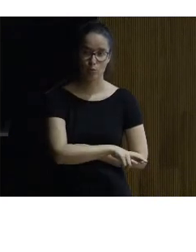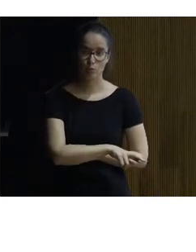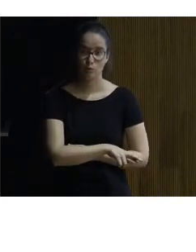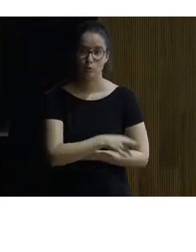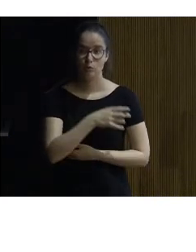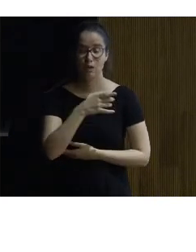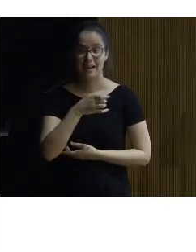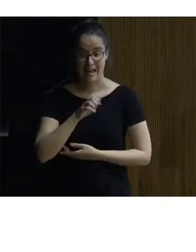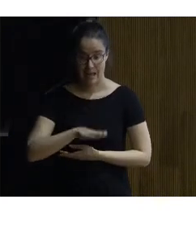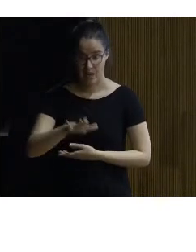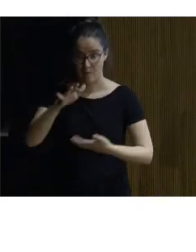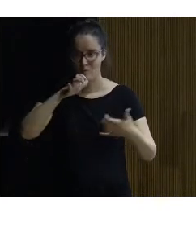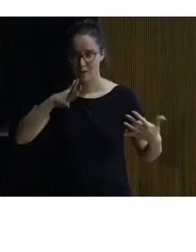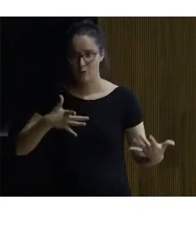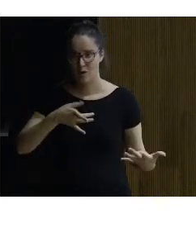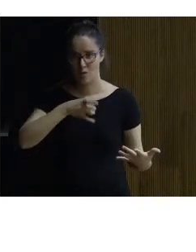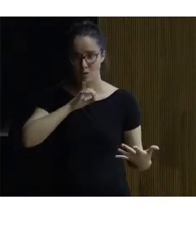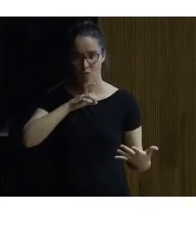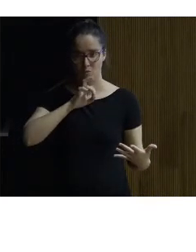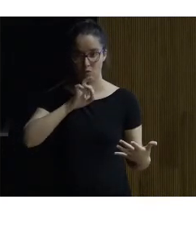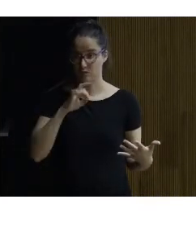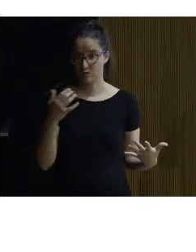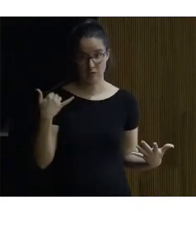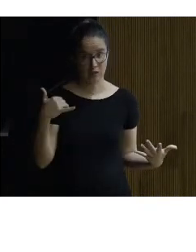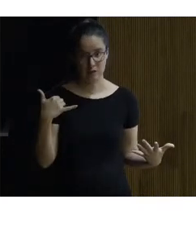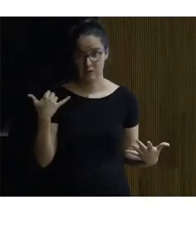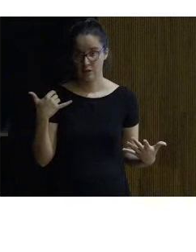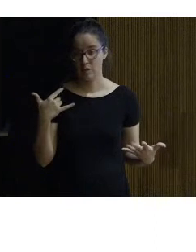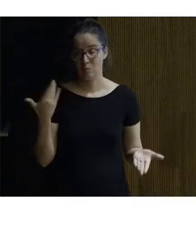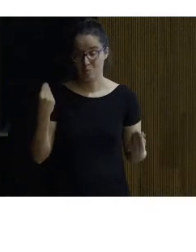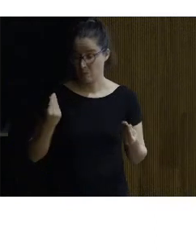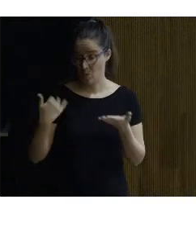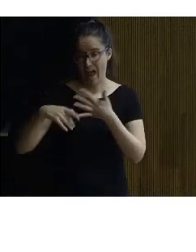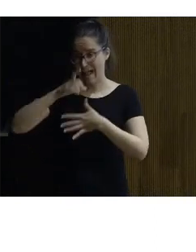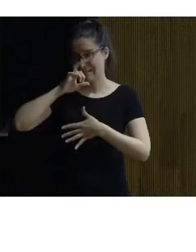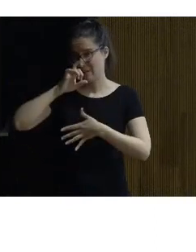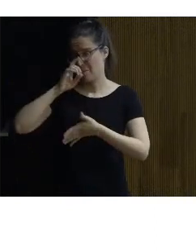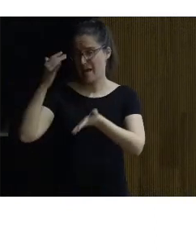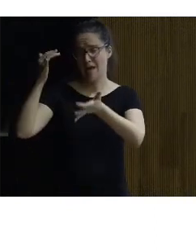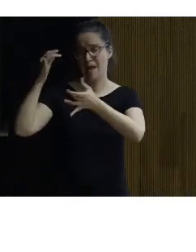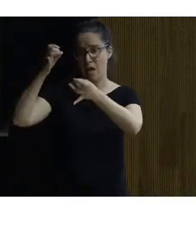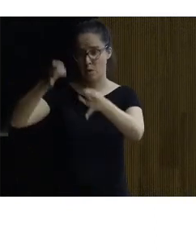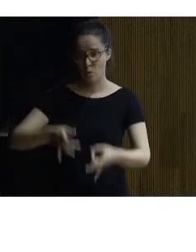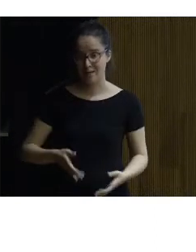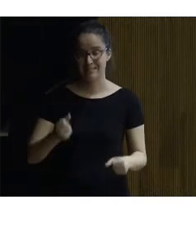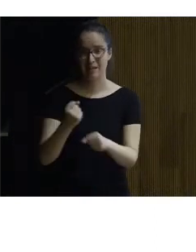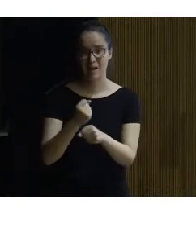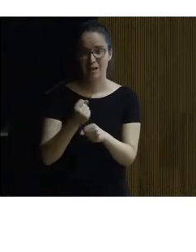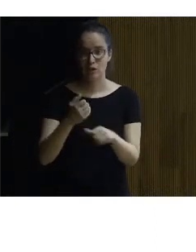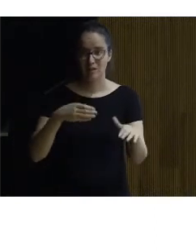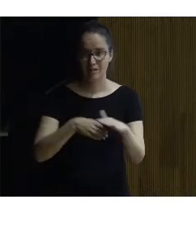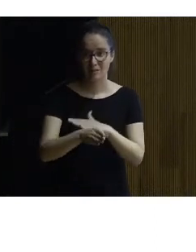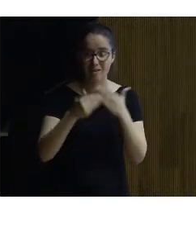cómo es la rampa que ahora mismo ya está en vigor y es actual como estaba en un principio y que digamos que trabajando en accesibilidad pues hay